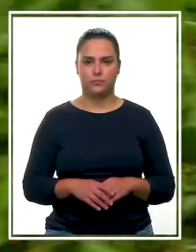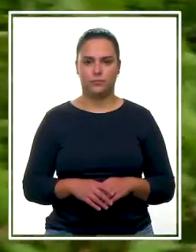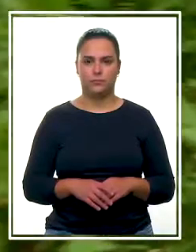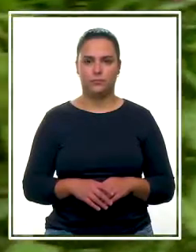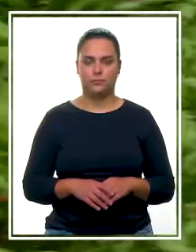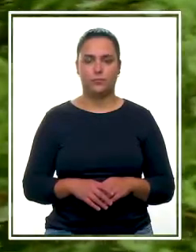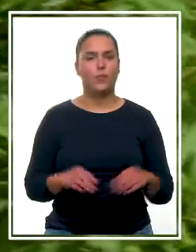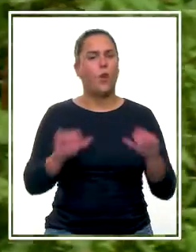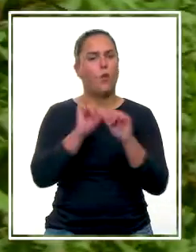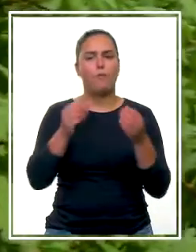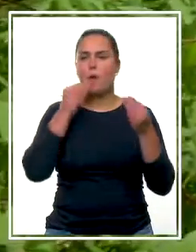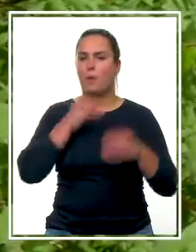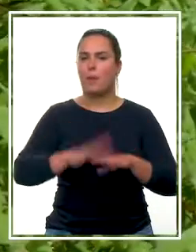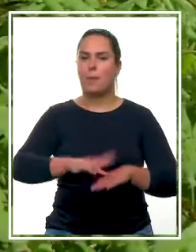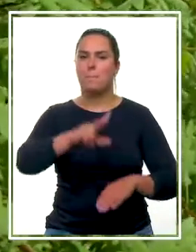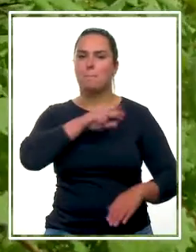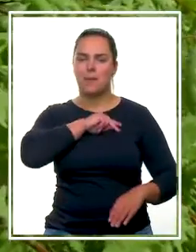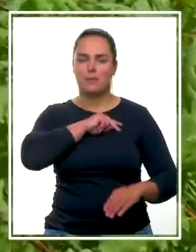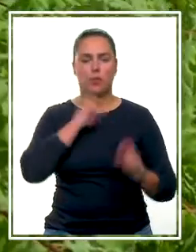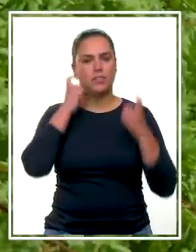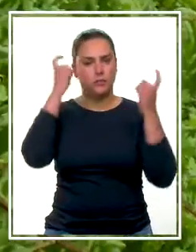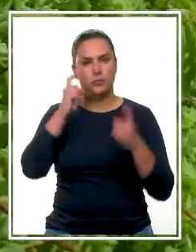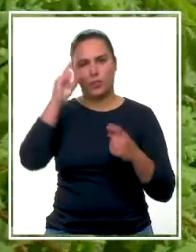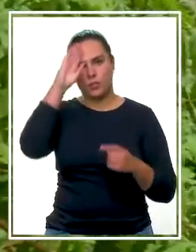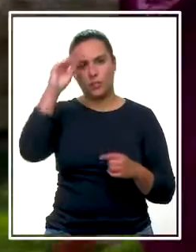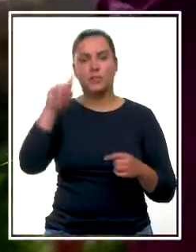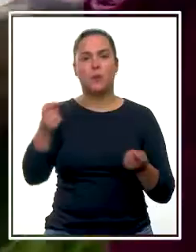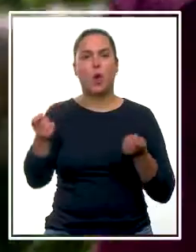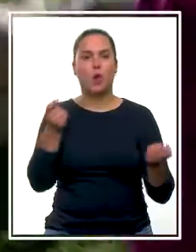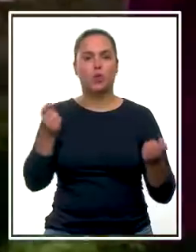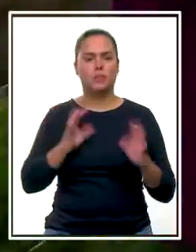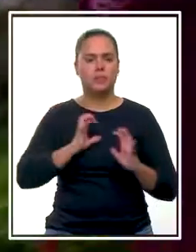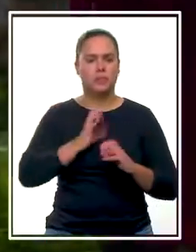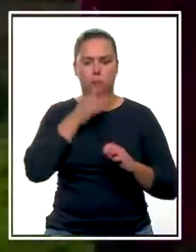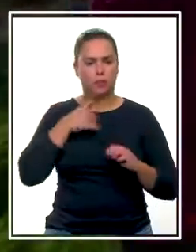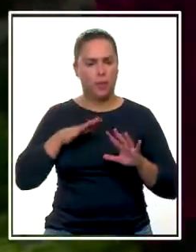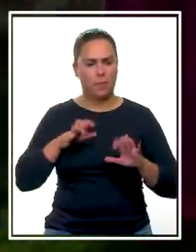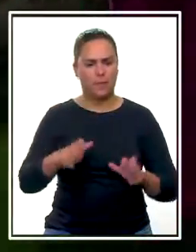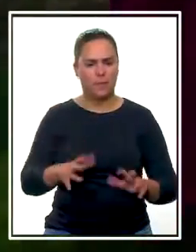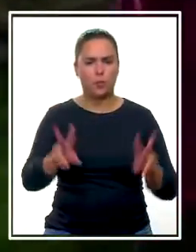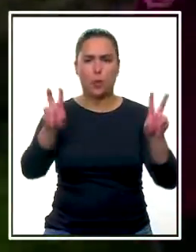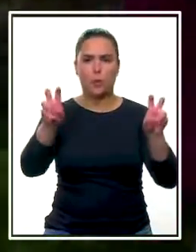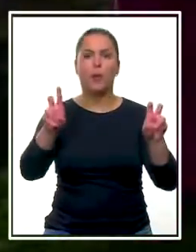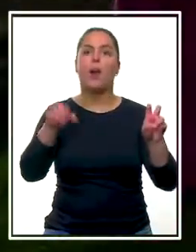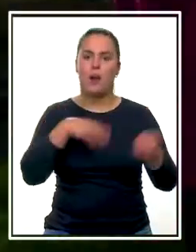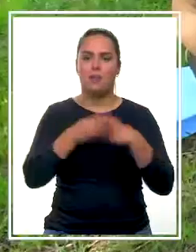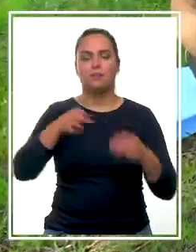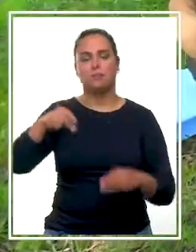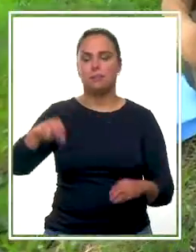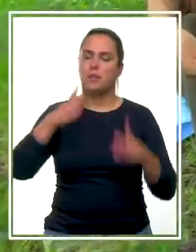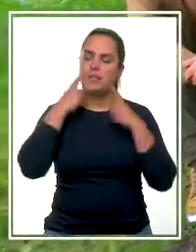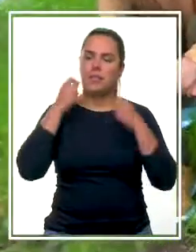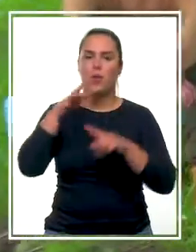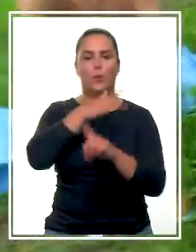Una buena forma de premiar cualquier tipo de esfuerzo intelectual y controlar la ansiedad que genera un nuevo aprendizaje es realizar un paseo